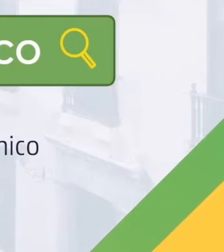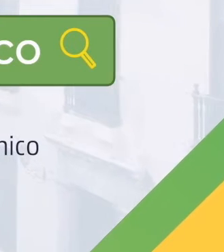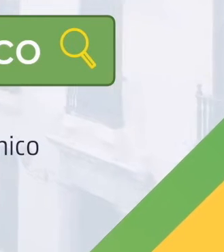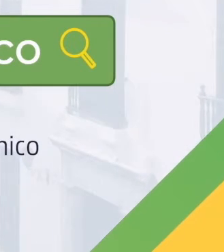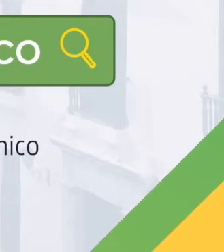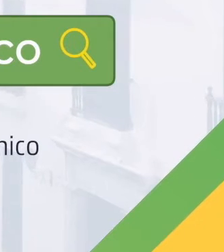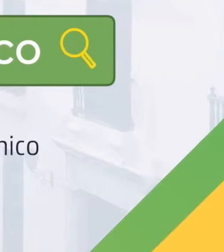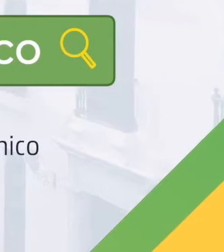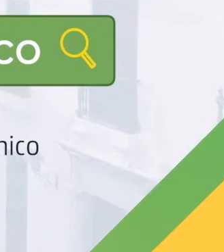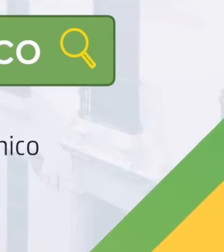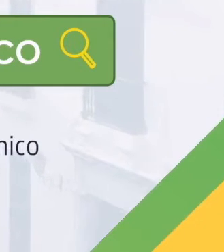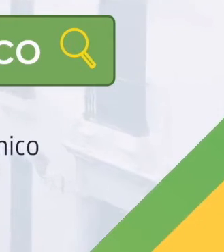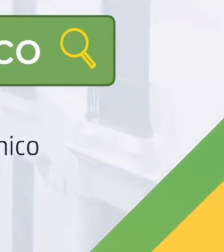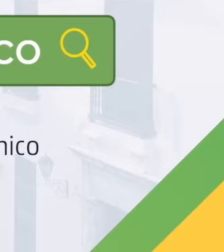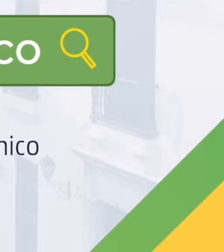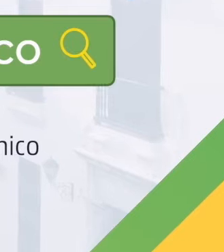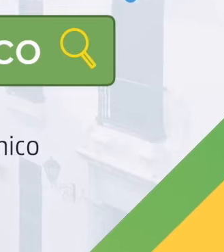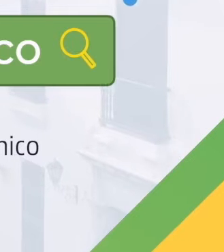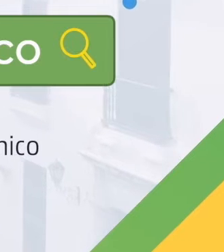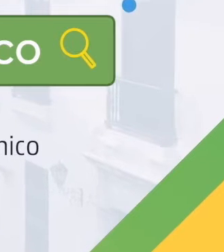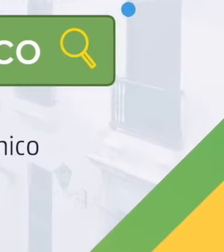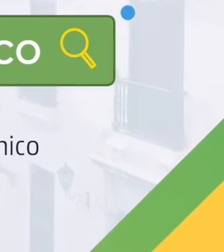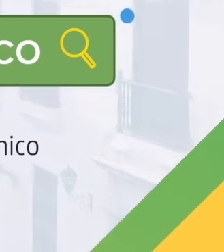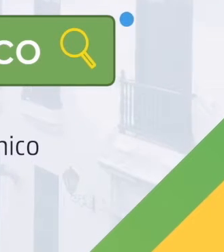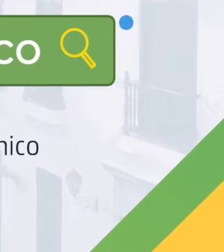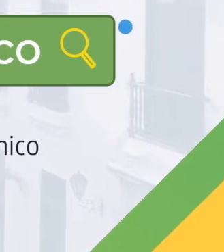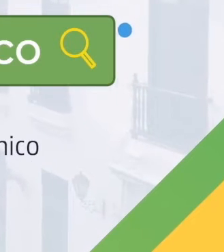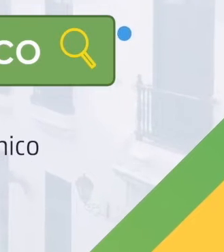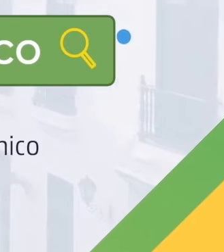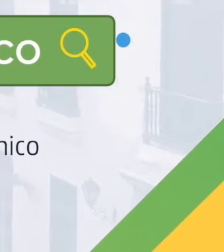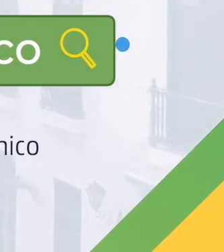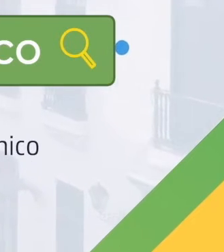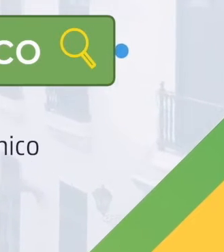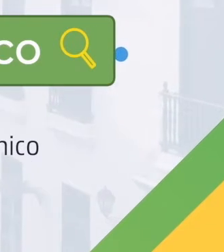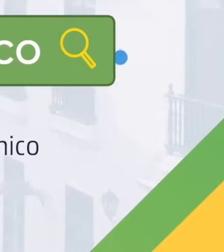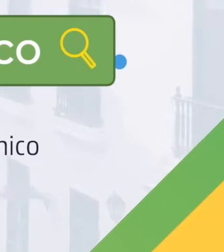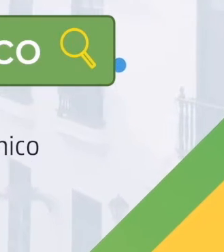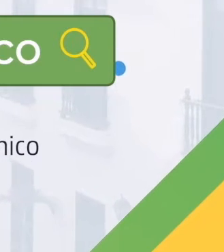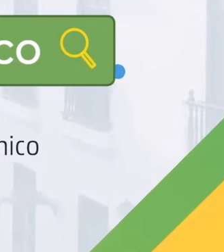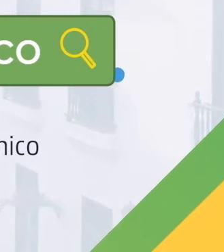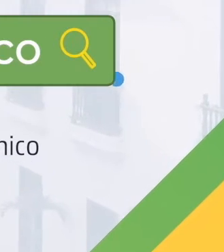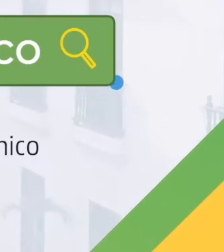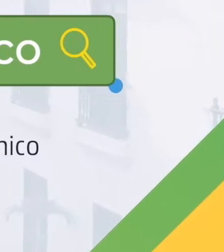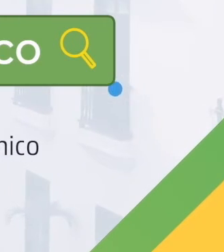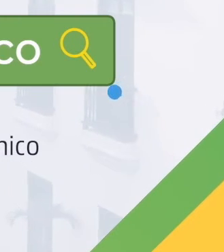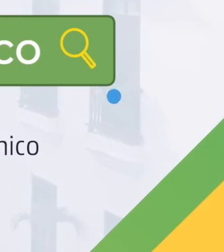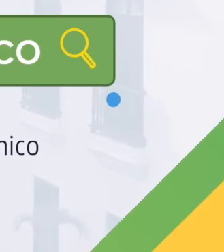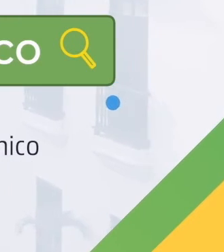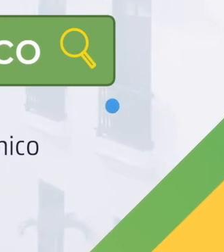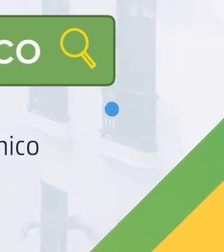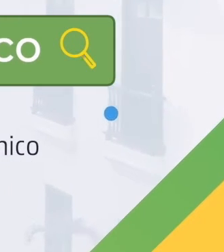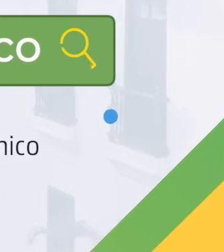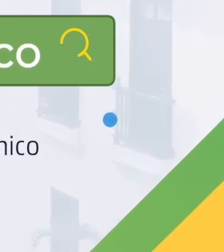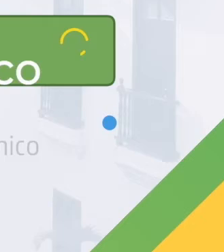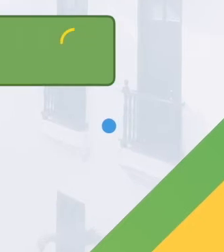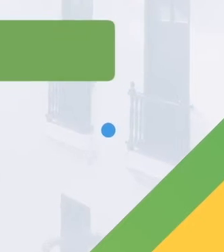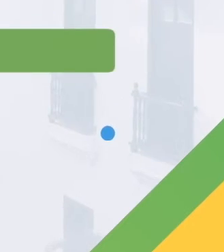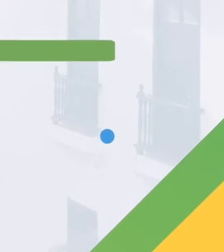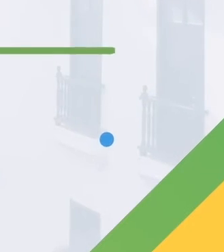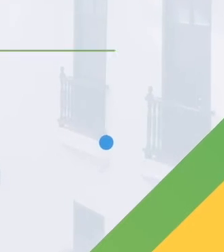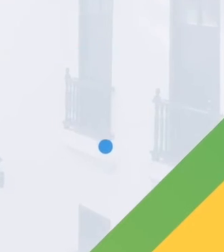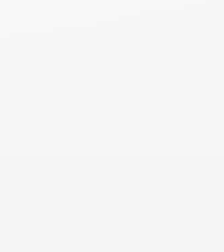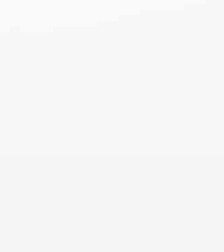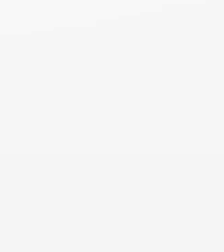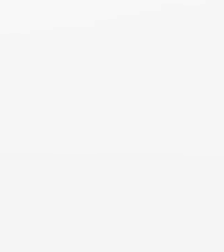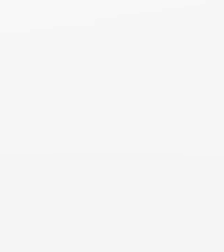.co Allí encontrarás el informe técnico, la socialización en los grupos de valor, el histórico de rendiciones de cuentas y mucho